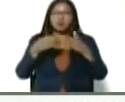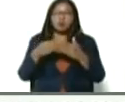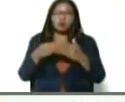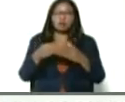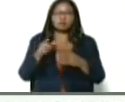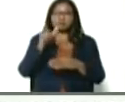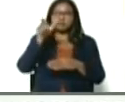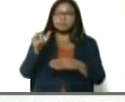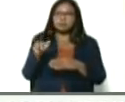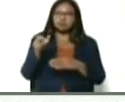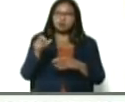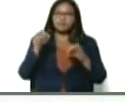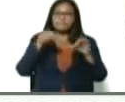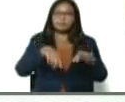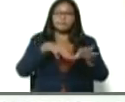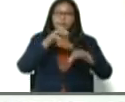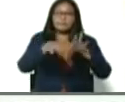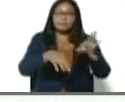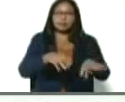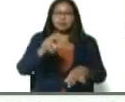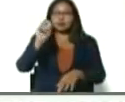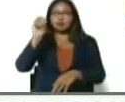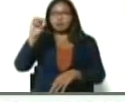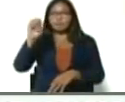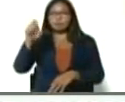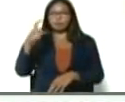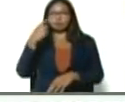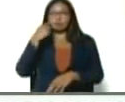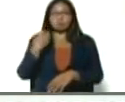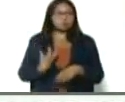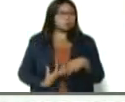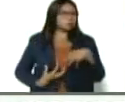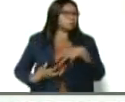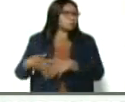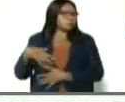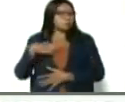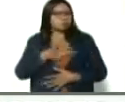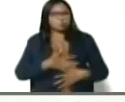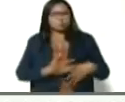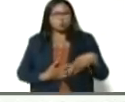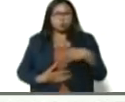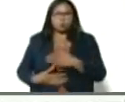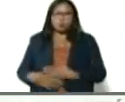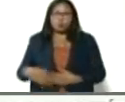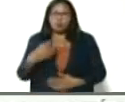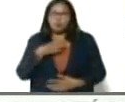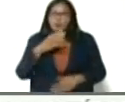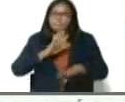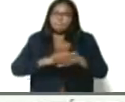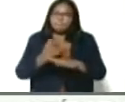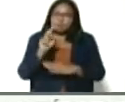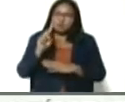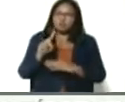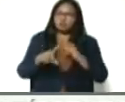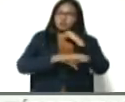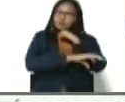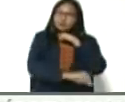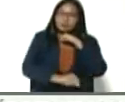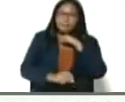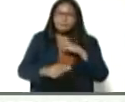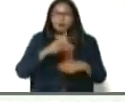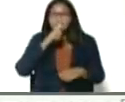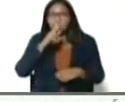Rómulo Betancur, se me revolvió el estómago, porque fue, una estafa, un